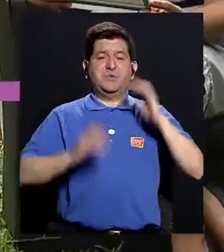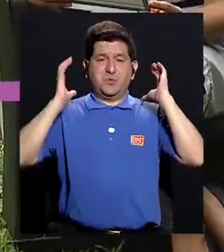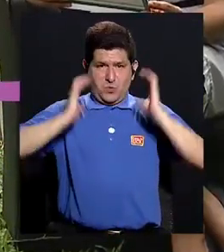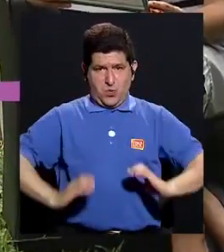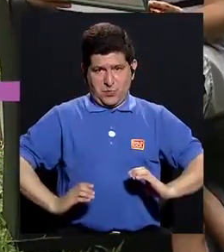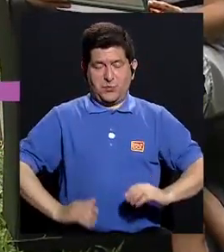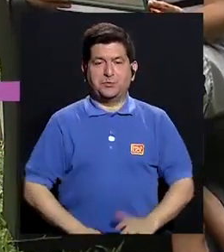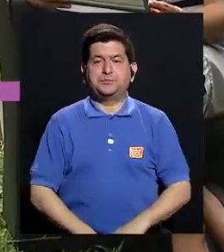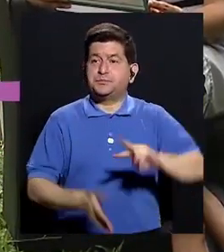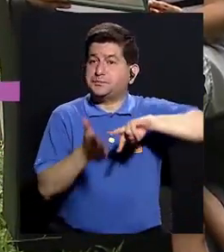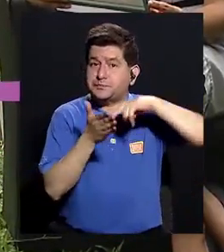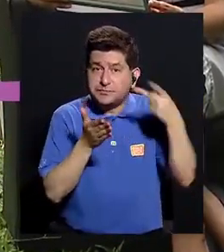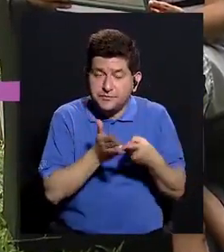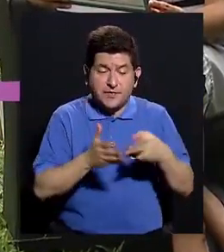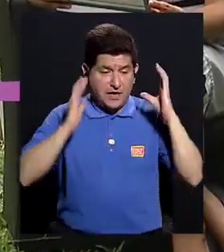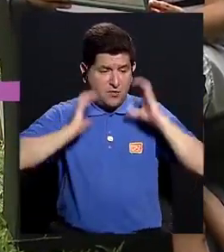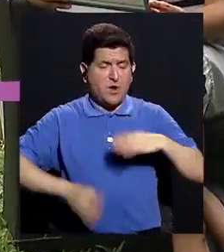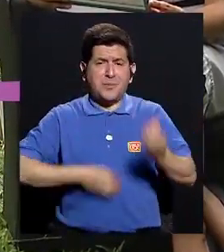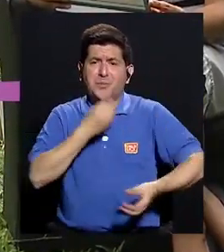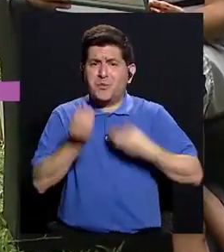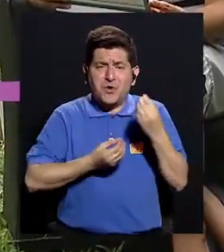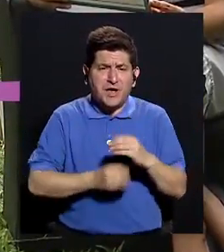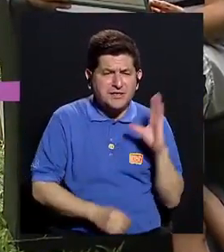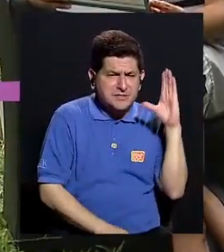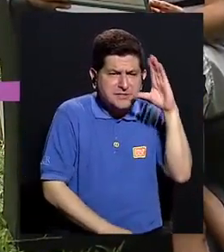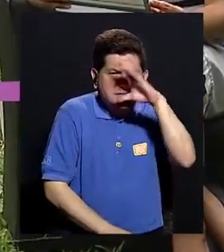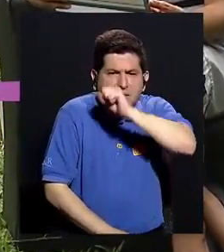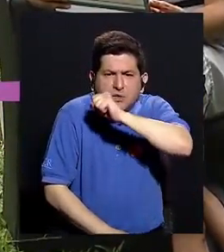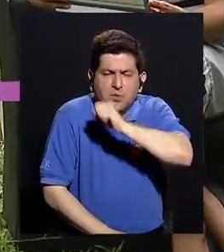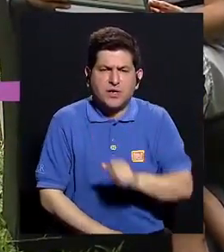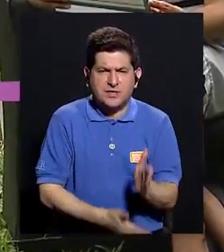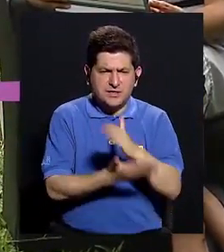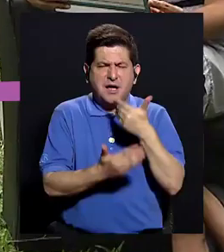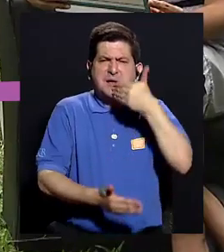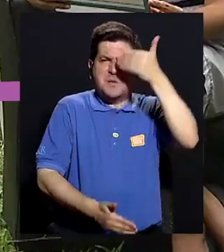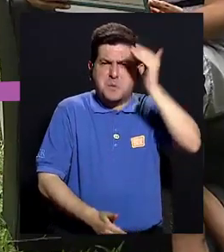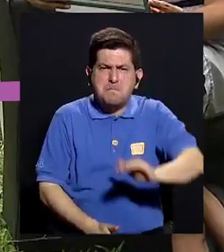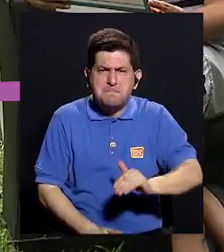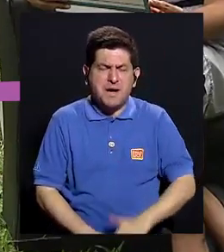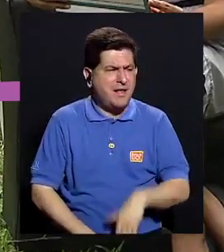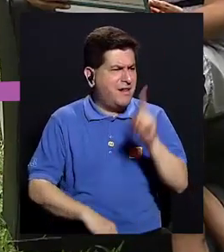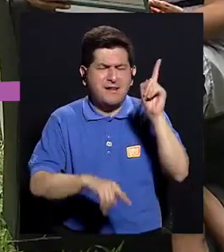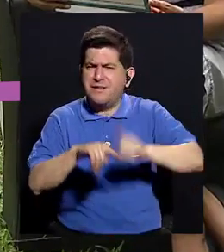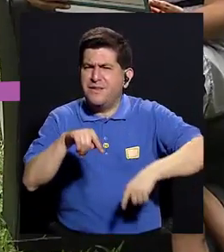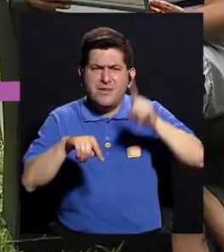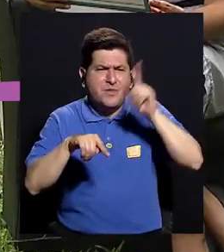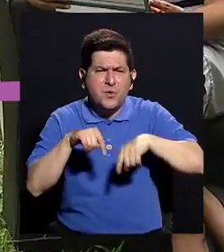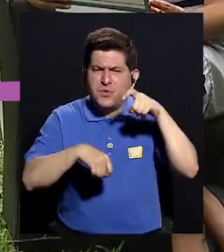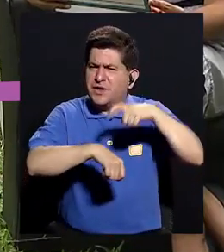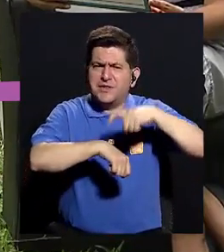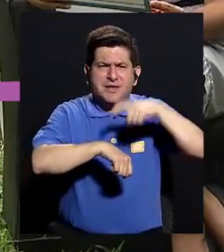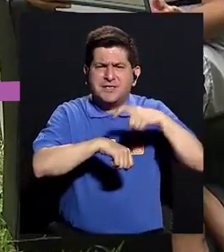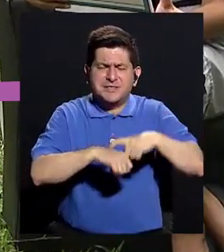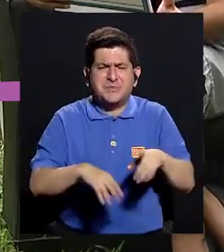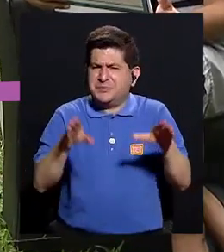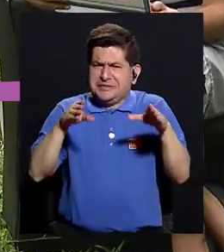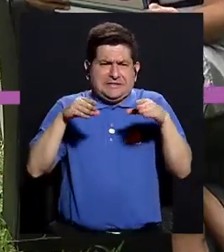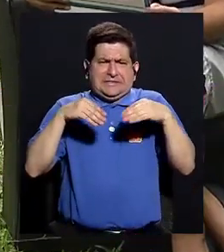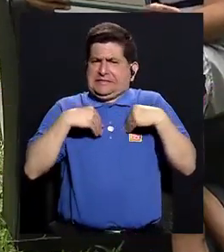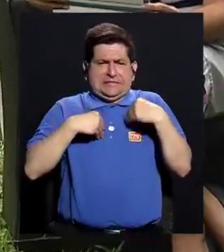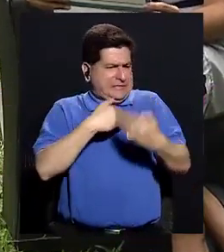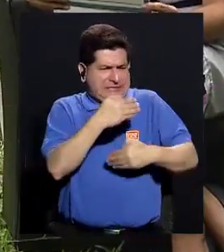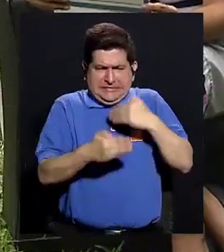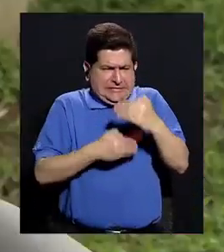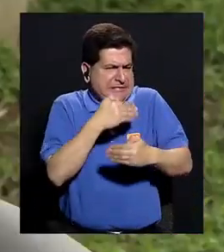Eso quiere decir que el cuerpo lo que hace es detectar algo malo, algo que no podemos digerir,